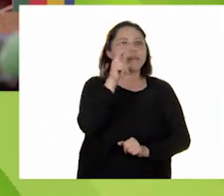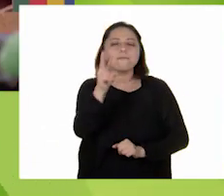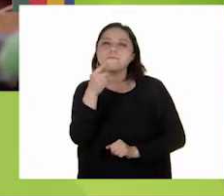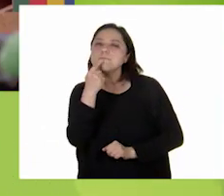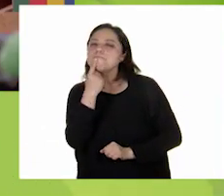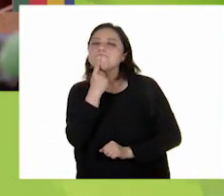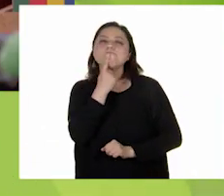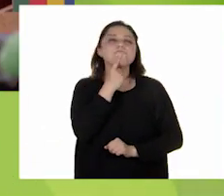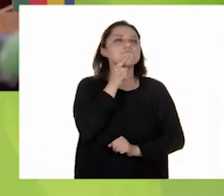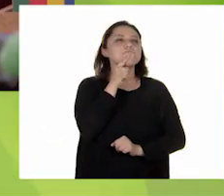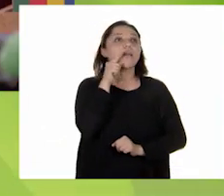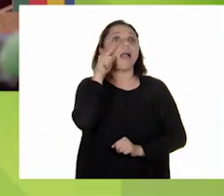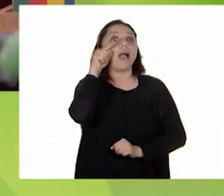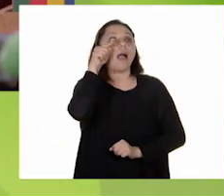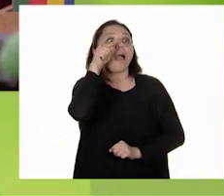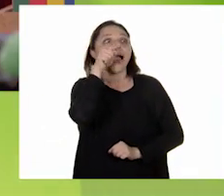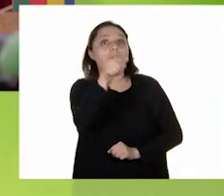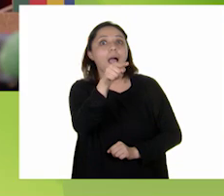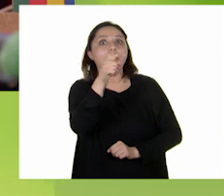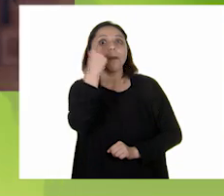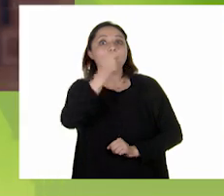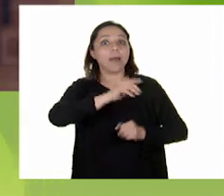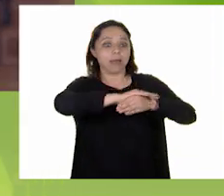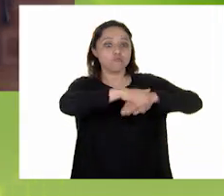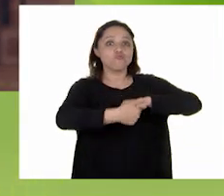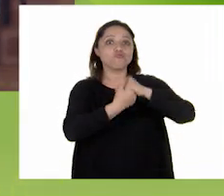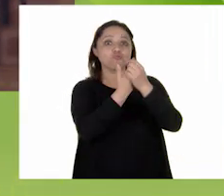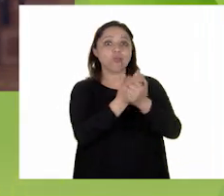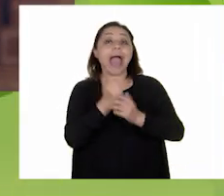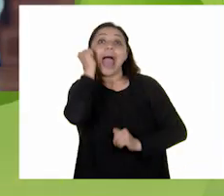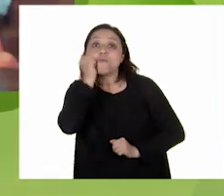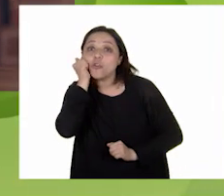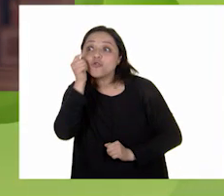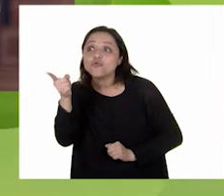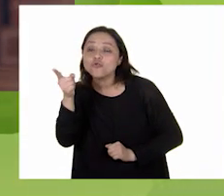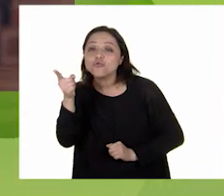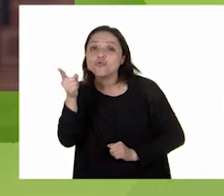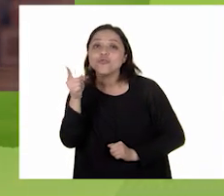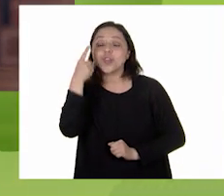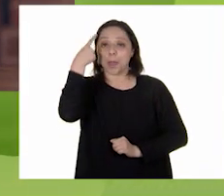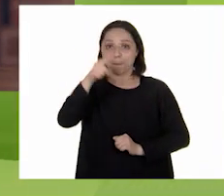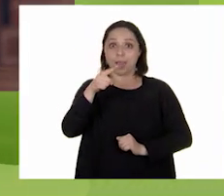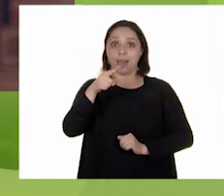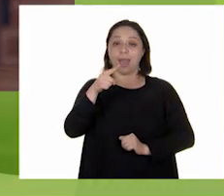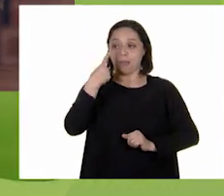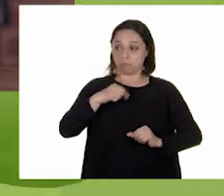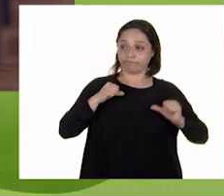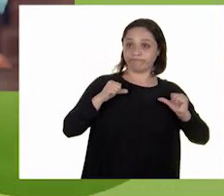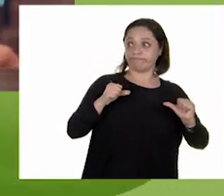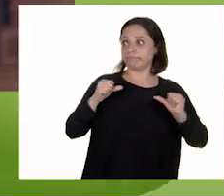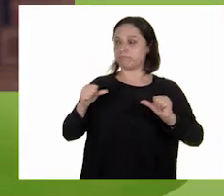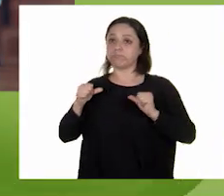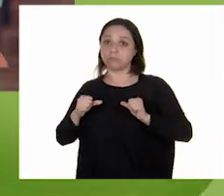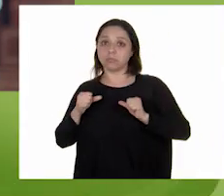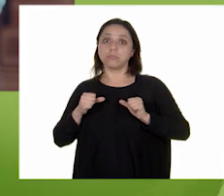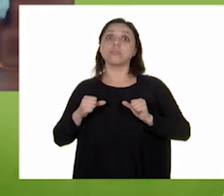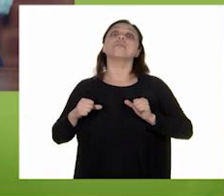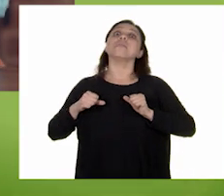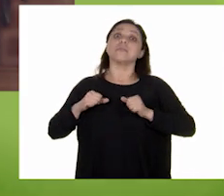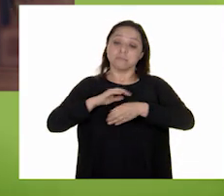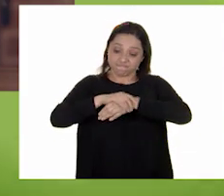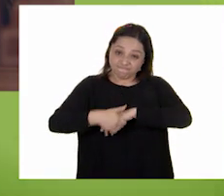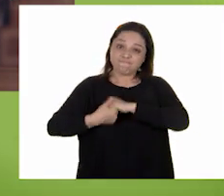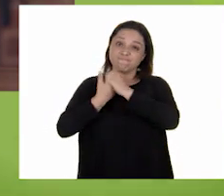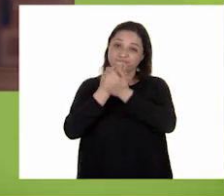desde aquí, un objeto para lavarse las manos. ¡Jabón! Para mantenernos a salvo, debemos lavarnos las manos muy